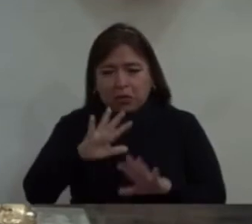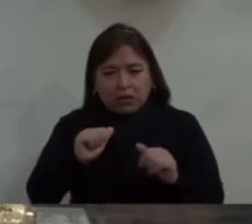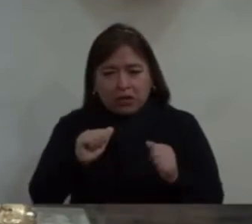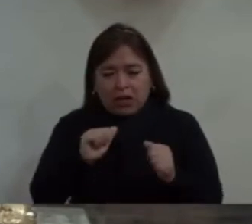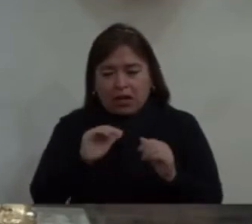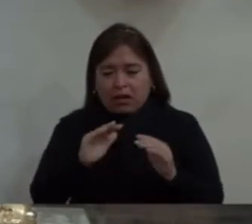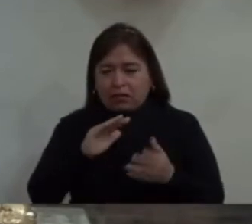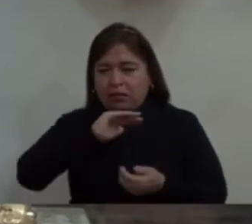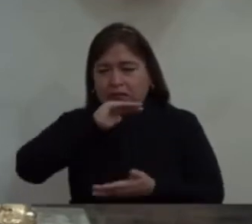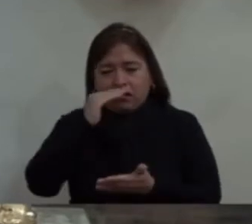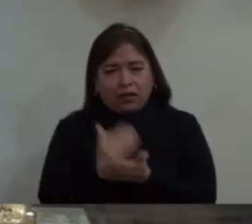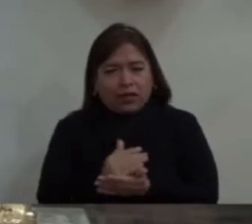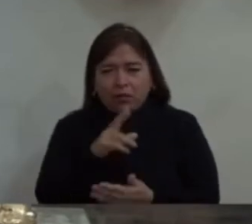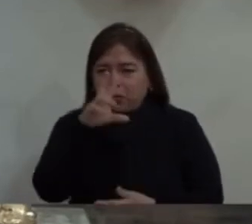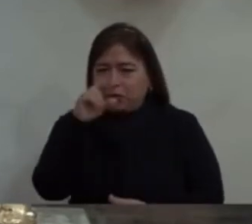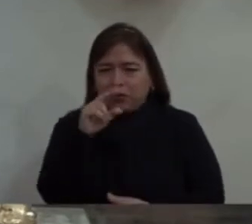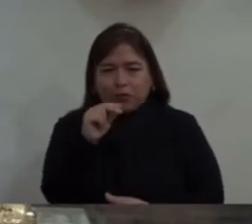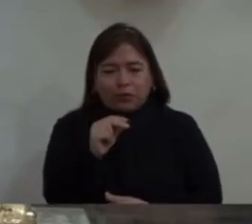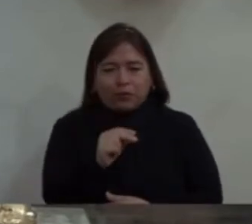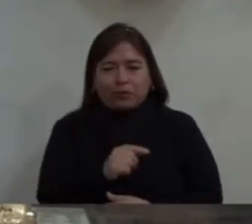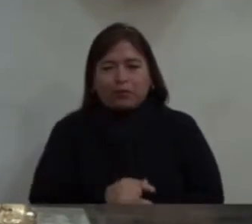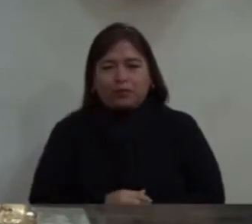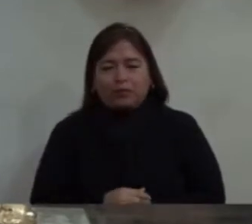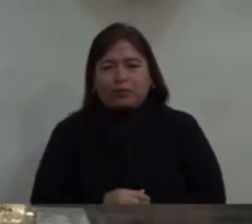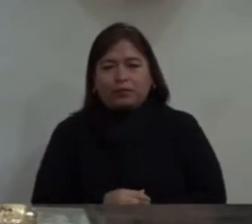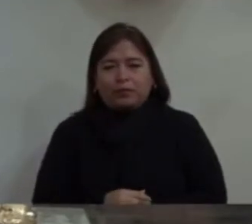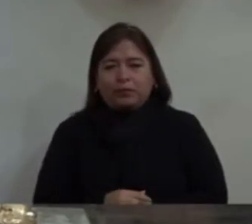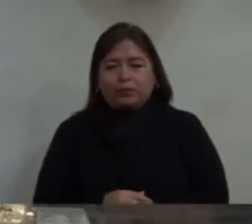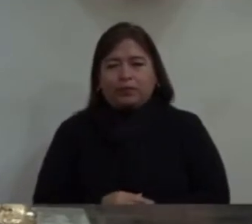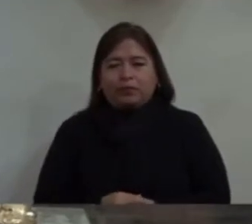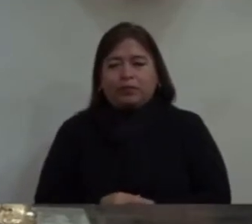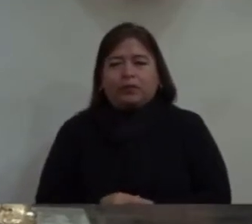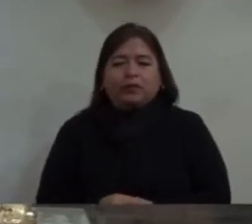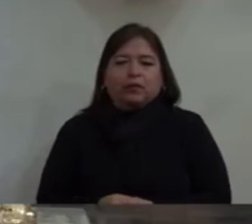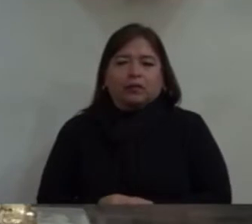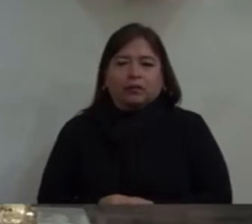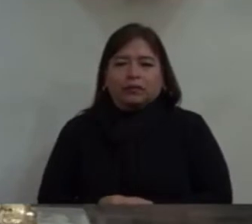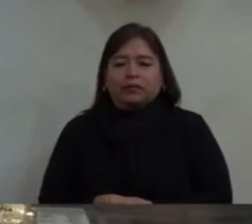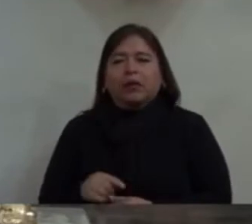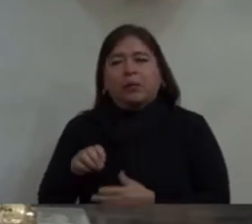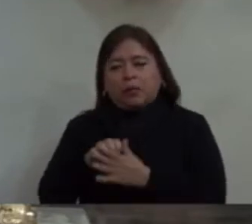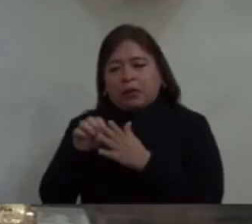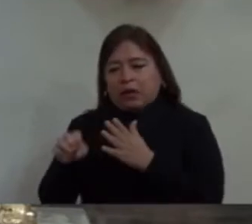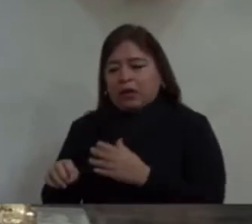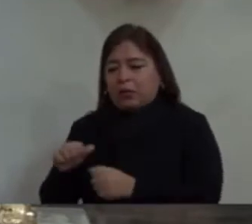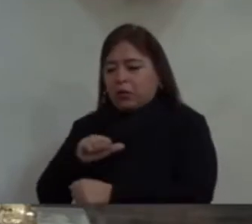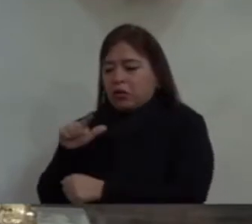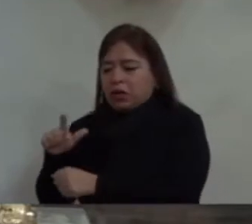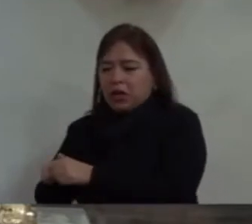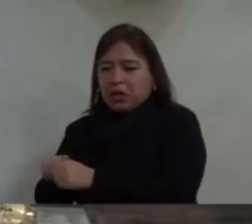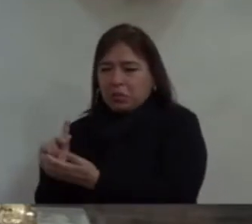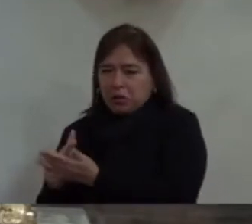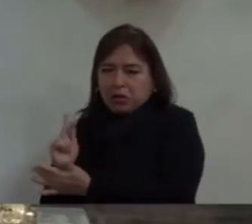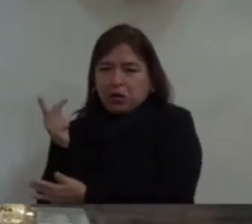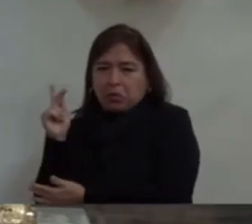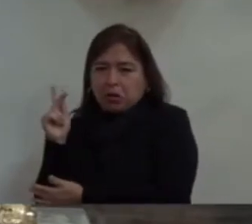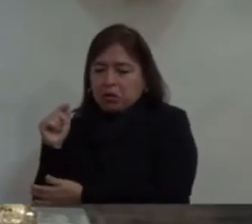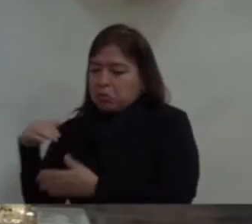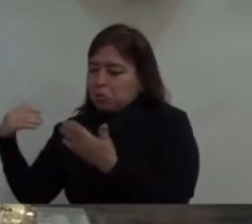seres vivos. Un animalito, una planta, nace, crece, se reproduce